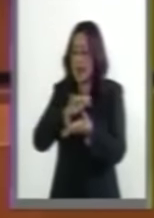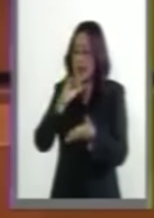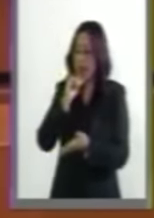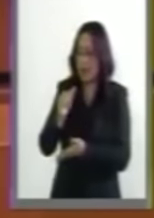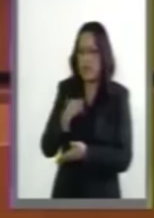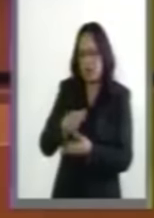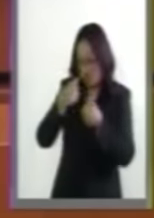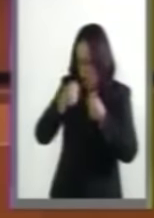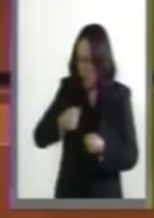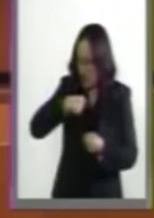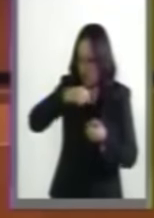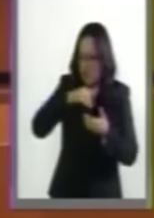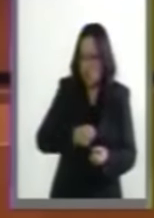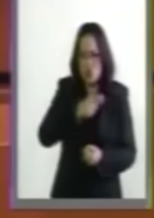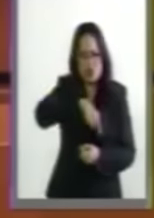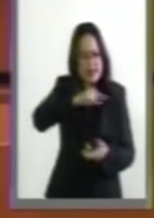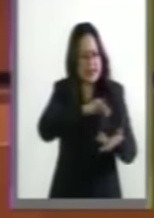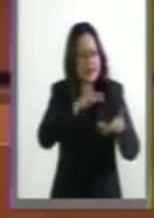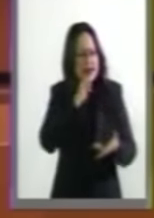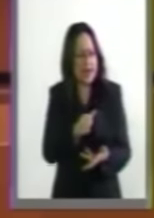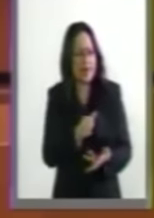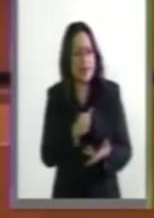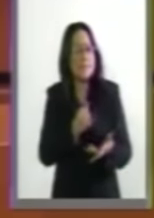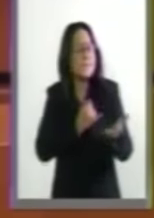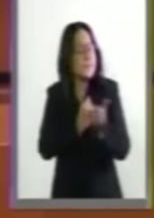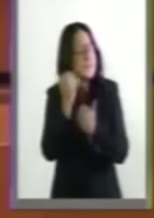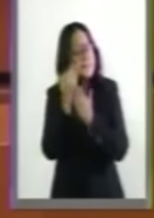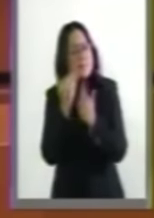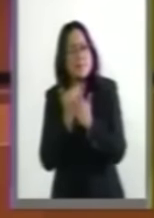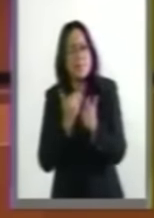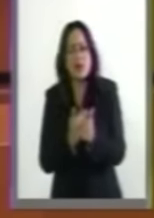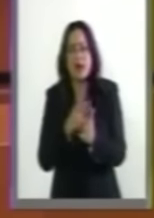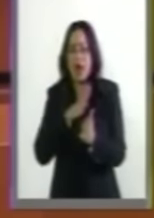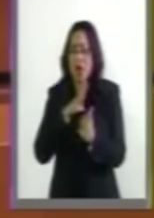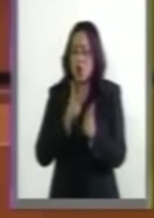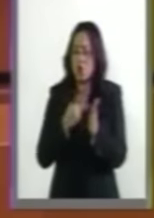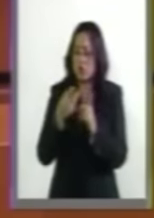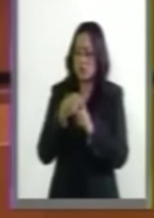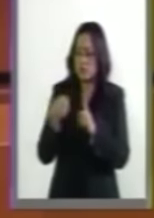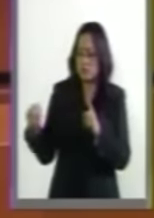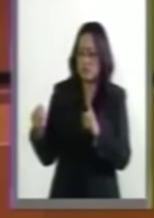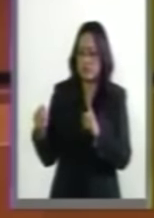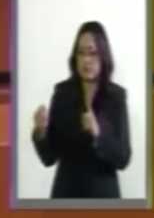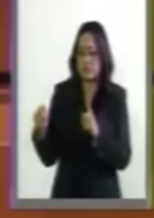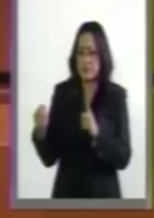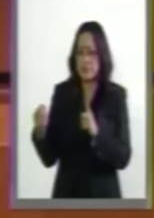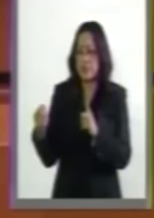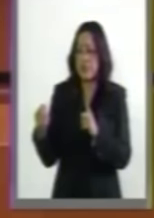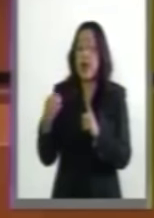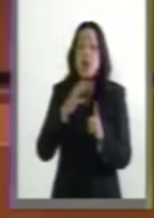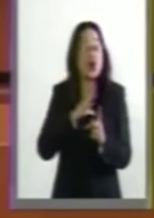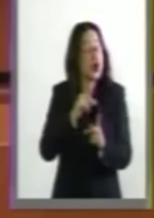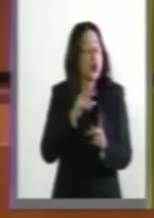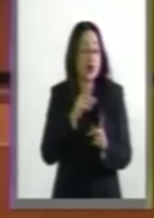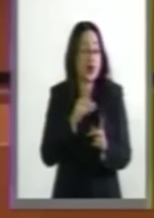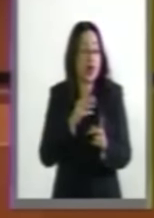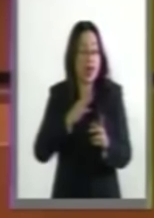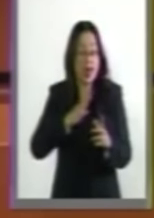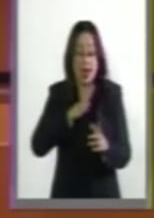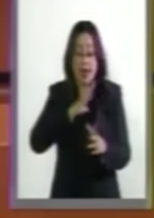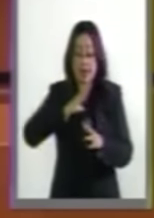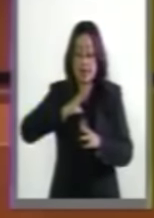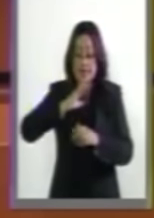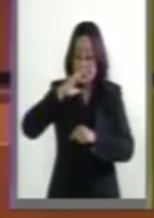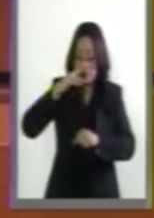el dictamen ese que no dice lo mismo, hay una reorganización, no, hay un traslado de las funciones principales